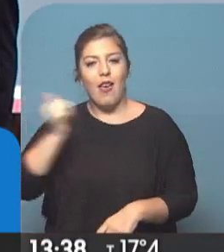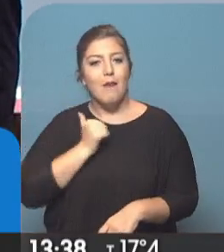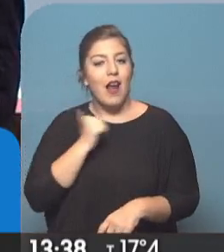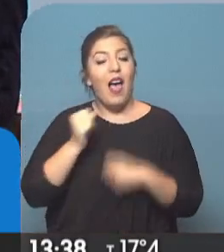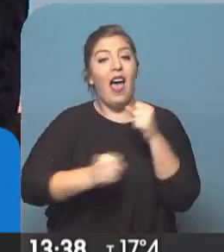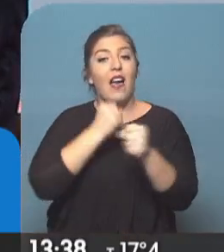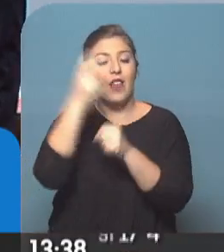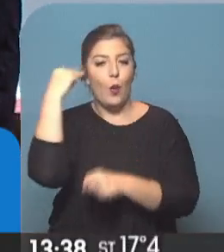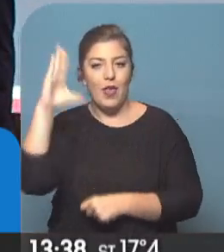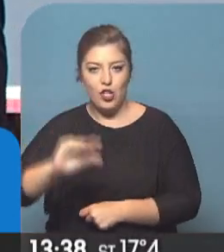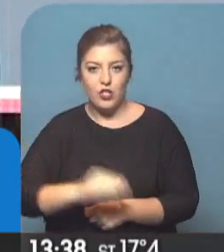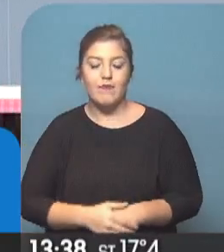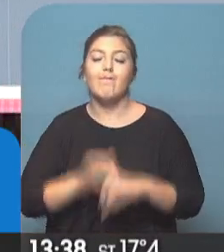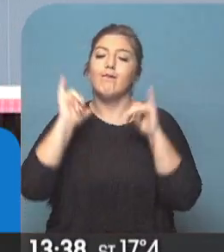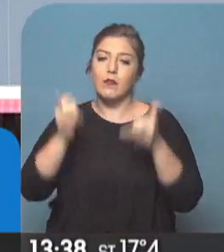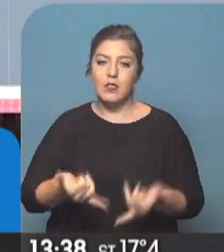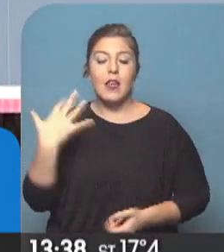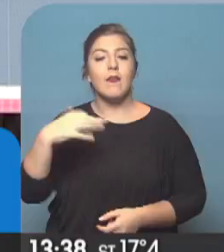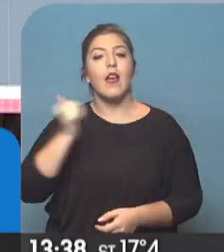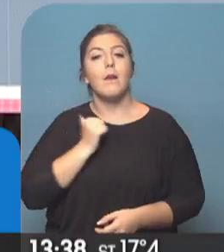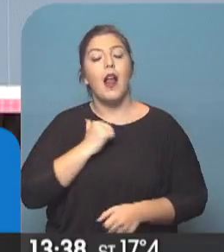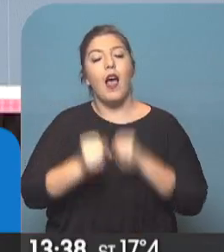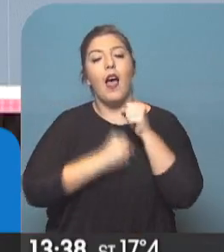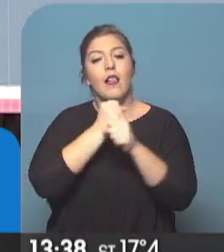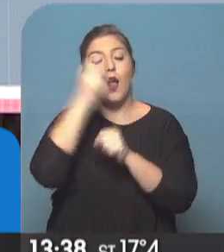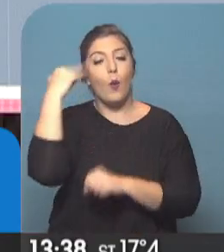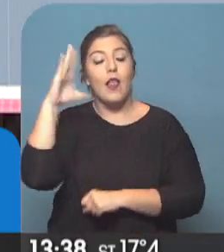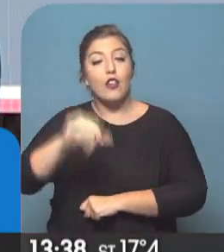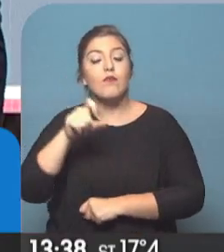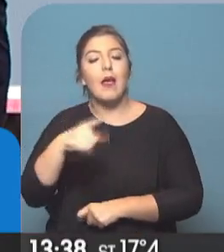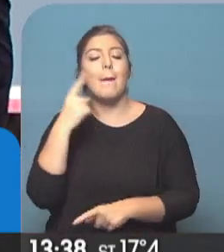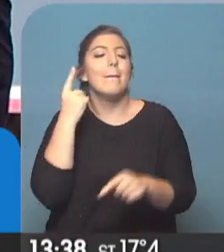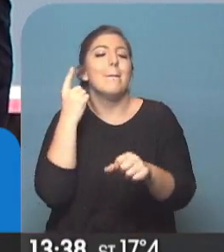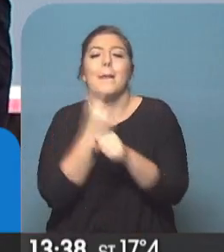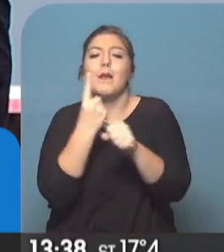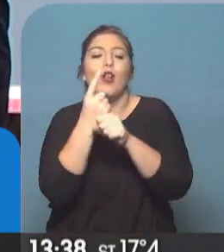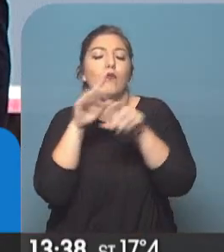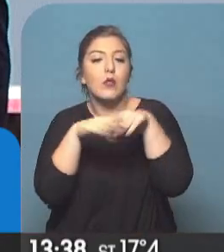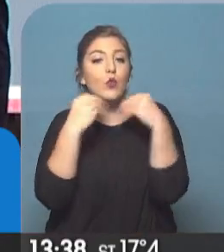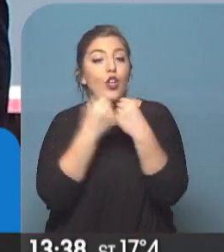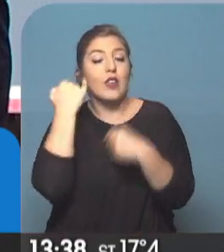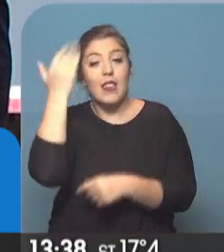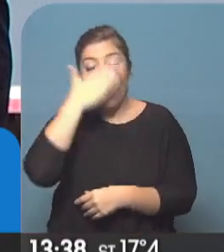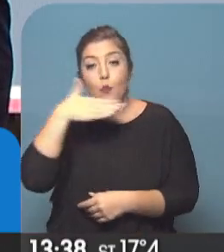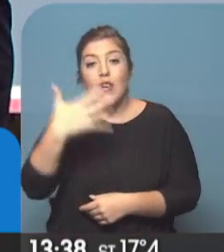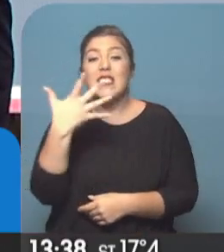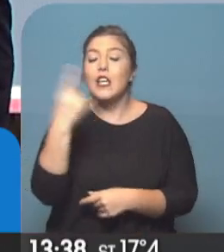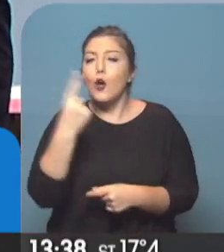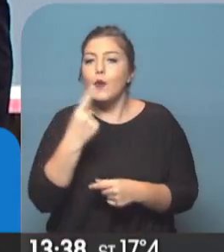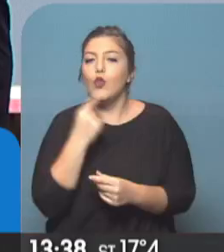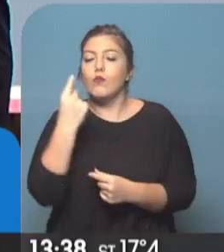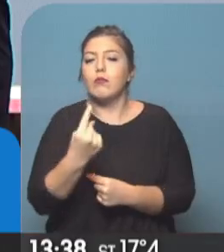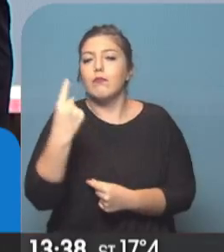menos hasta las 21 horas. Exactamente, hay que esperar hasta las 21 horas, donde van a estar los primeros resultados, y luego cada 5 minutos